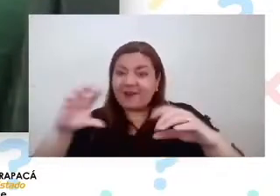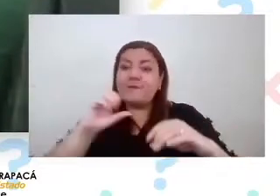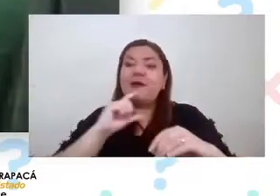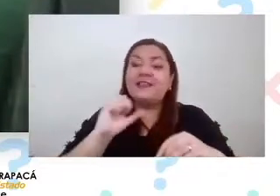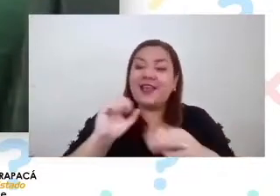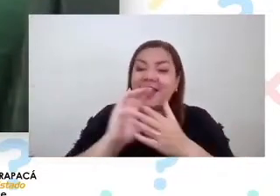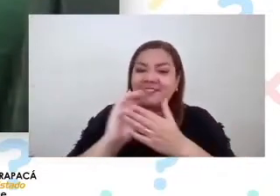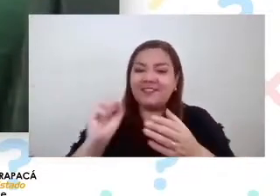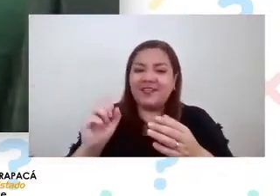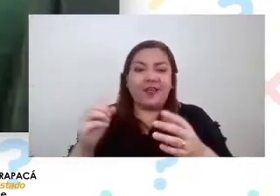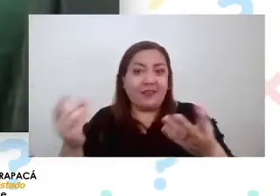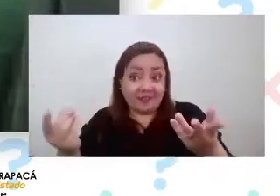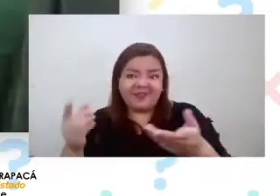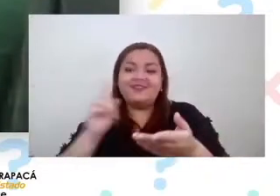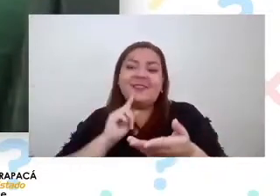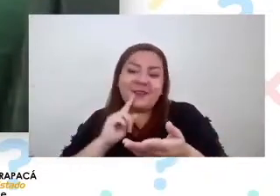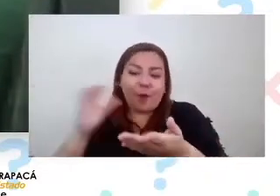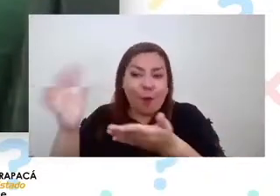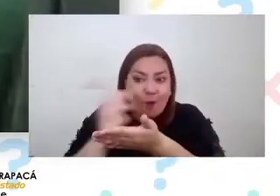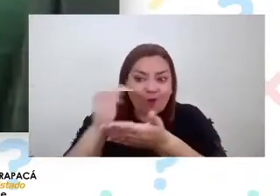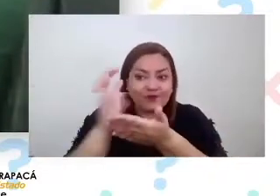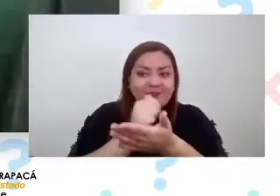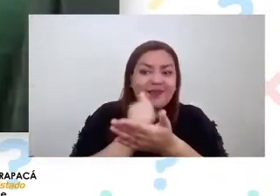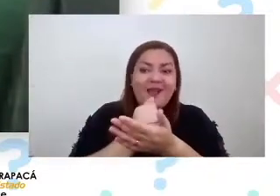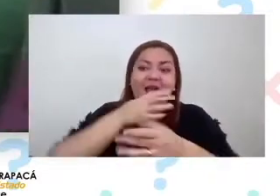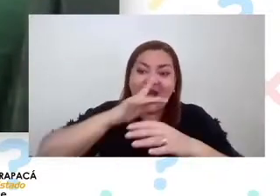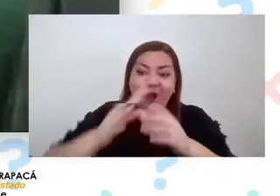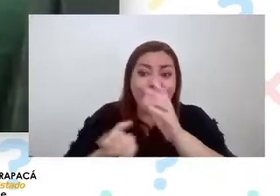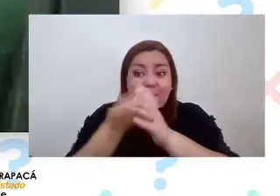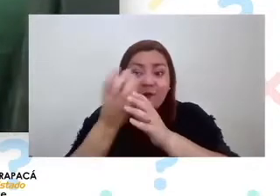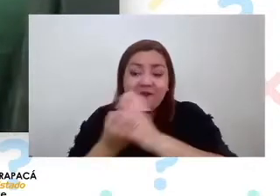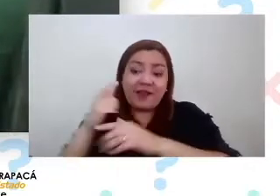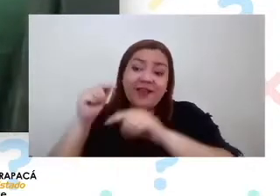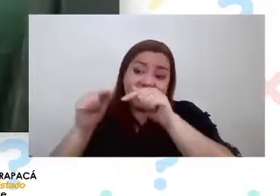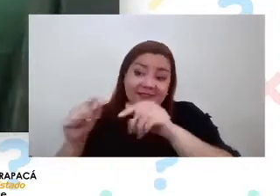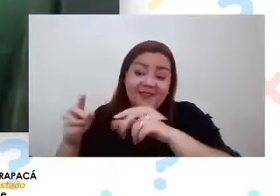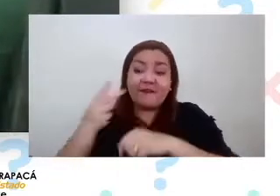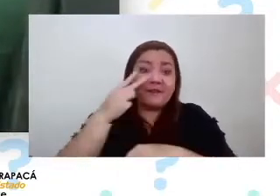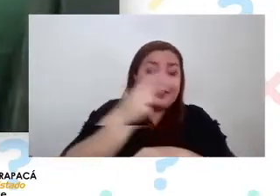nueva esta visita guiada virtual de constanza que partió con